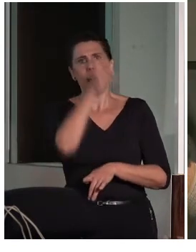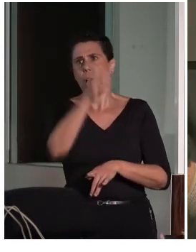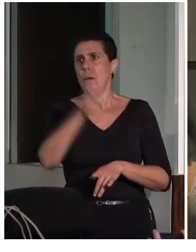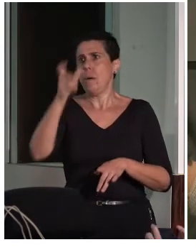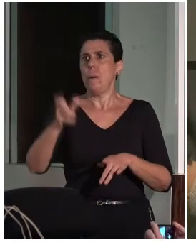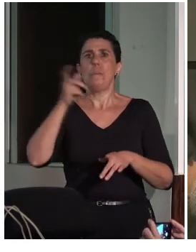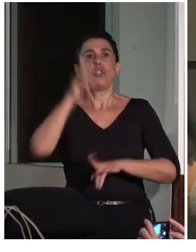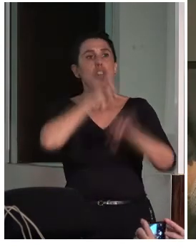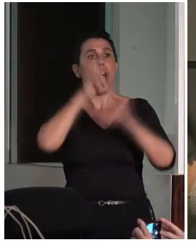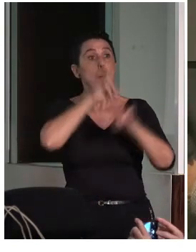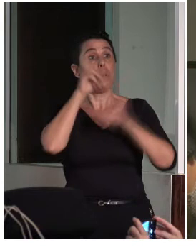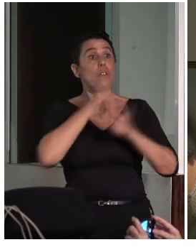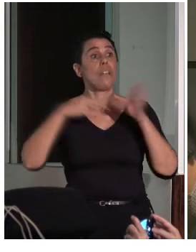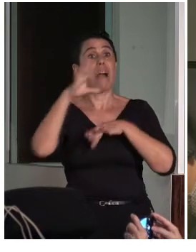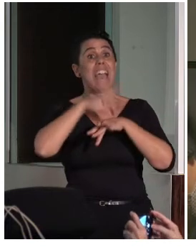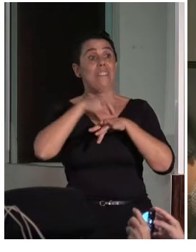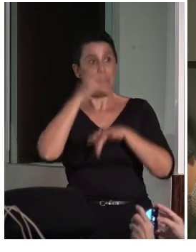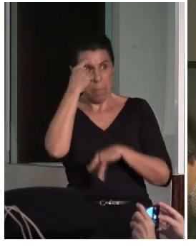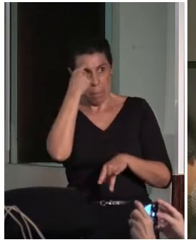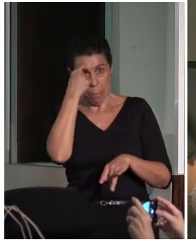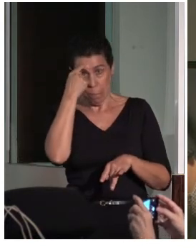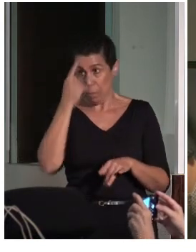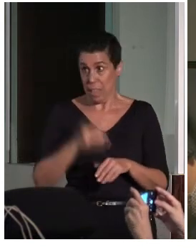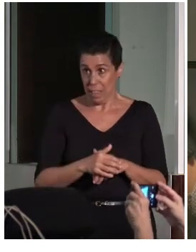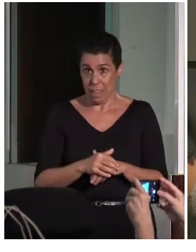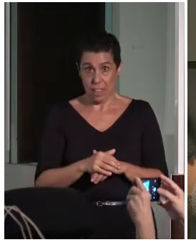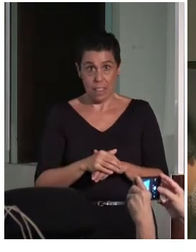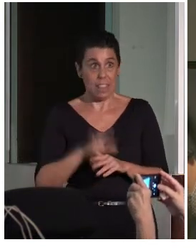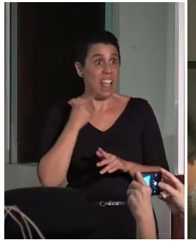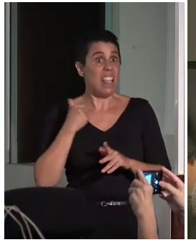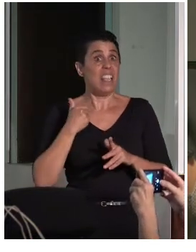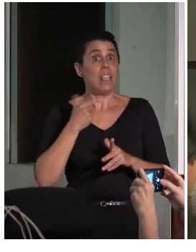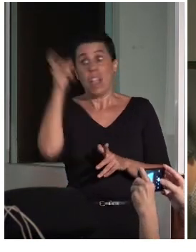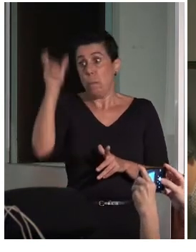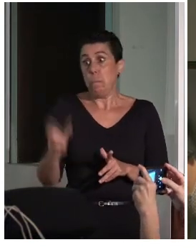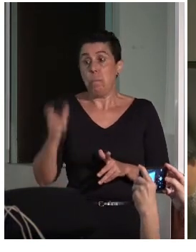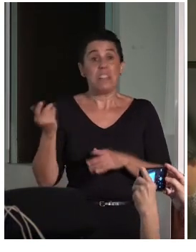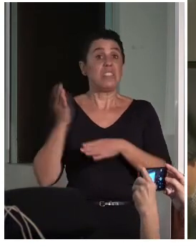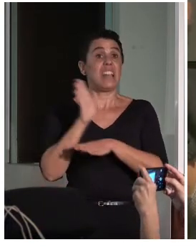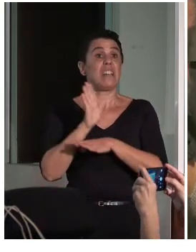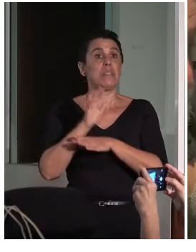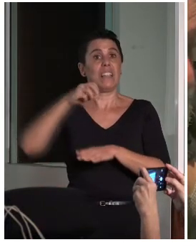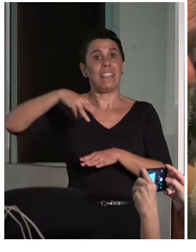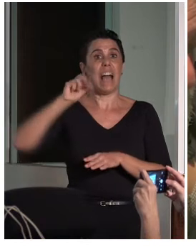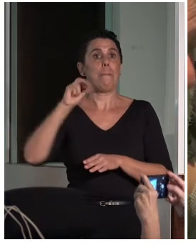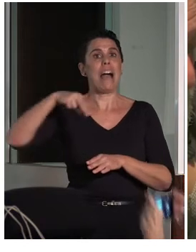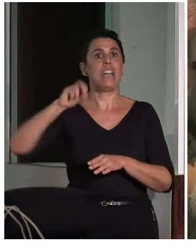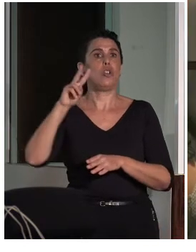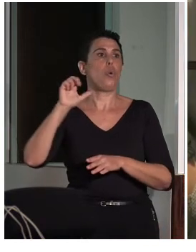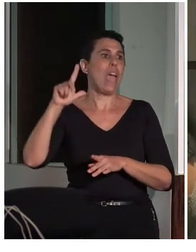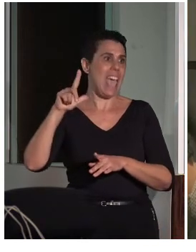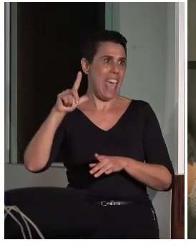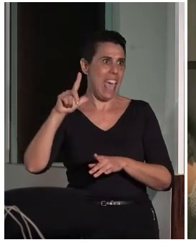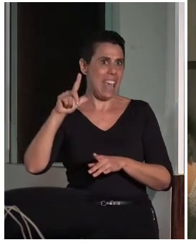enfermedad mental, bueno, pues estaba anunciado Manuel Movilla y también está ahora Cristina González.